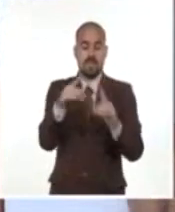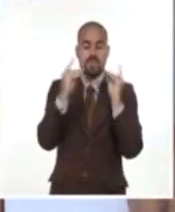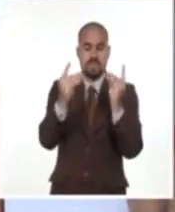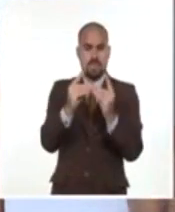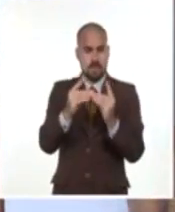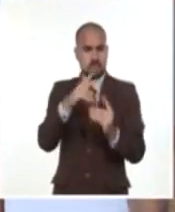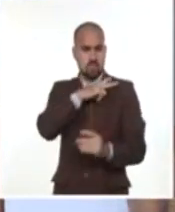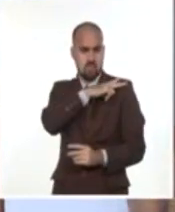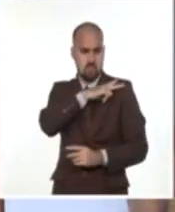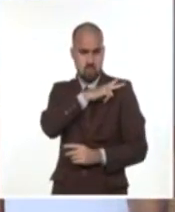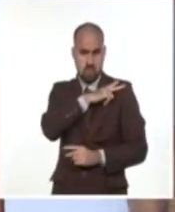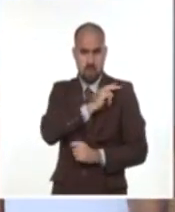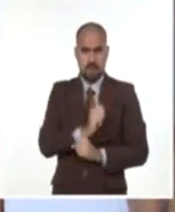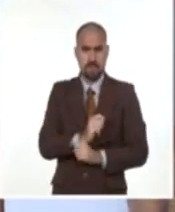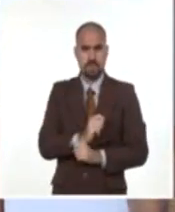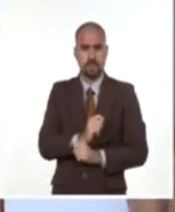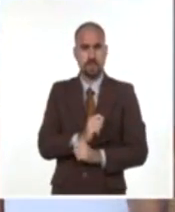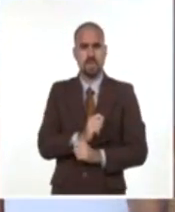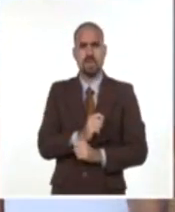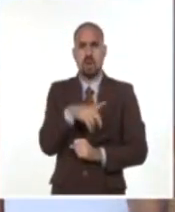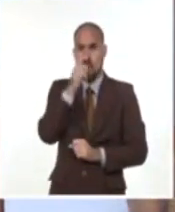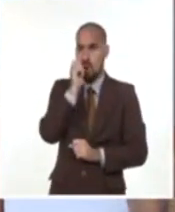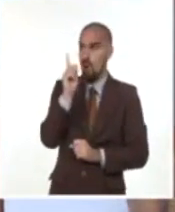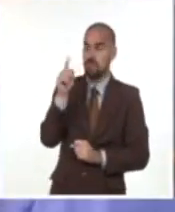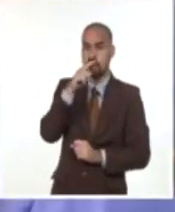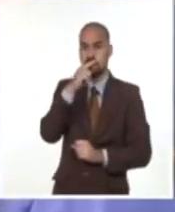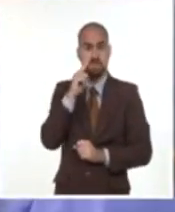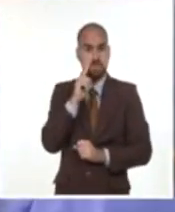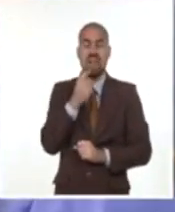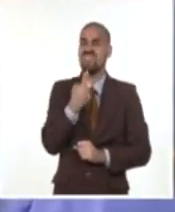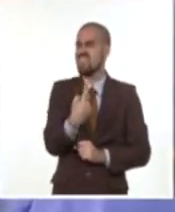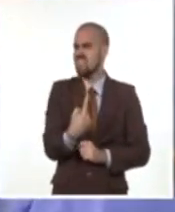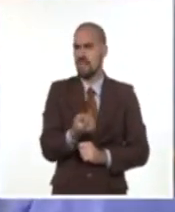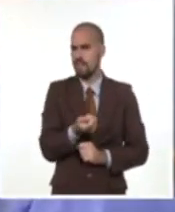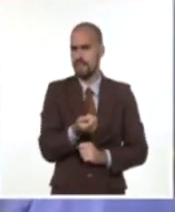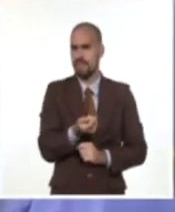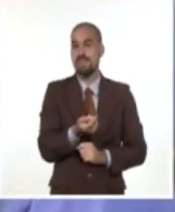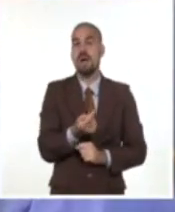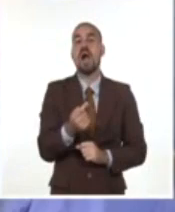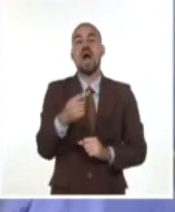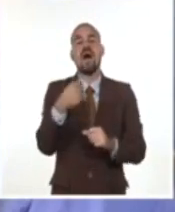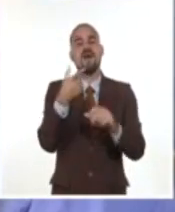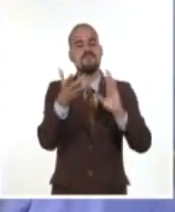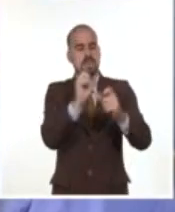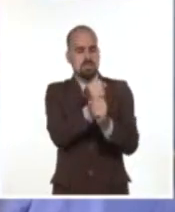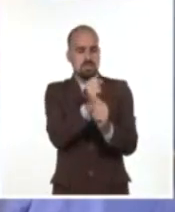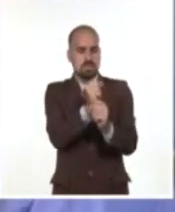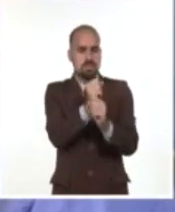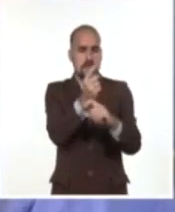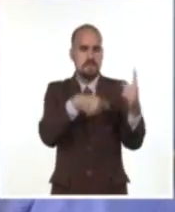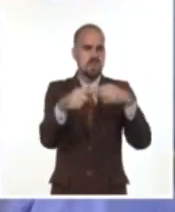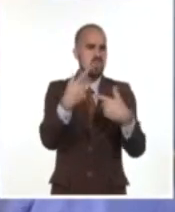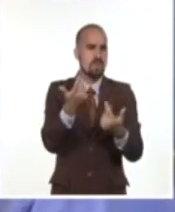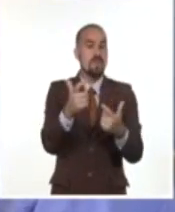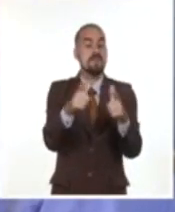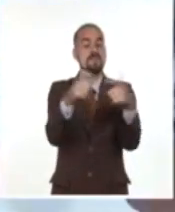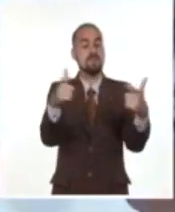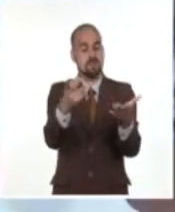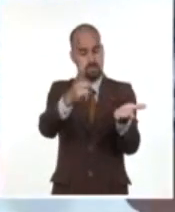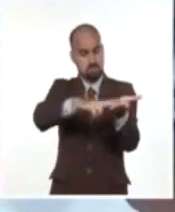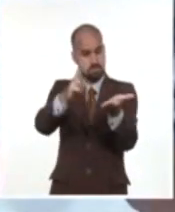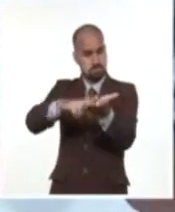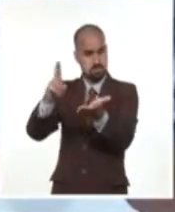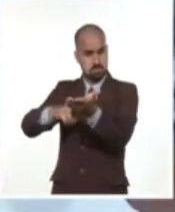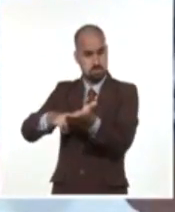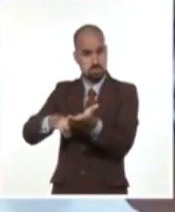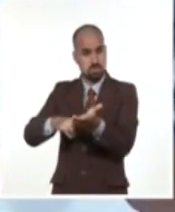Central del Partido, Humberto Camilo Hernández, precisó como principales líneas de trabajo el crecimiento de la militancia del partido y